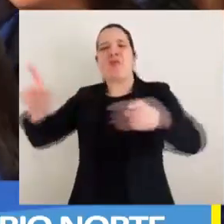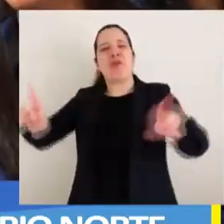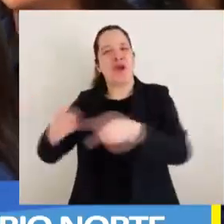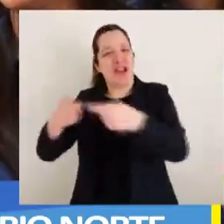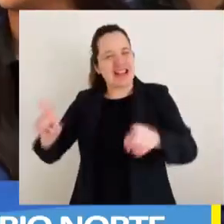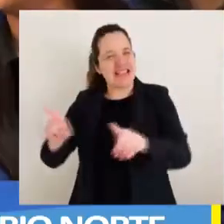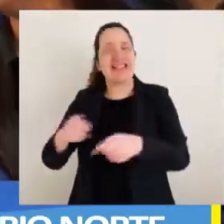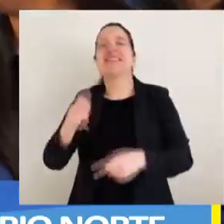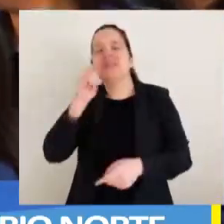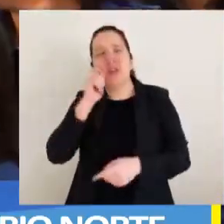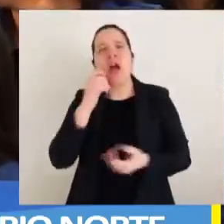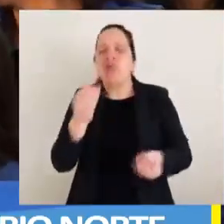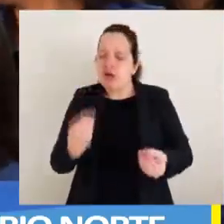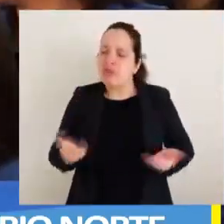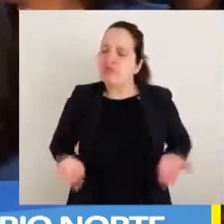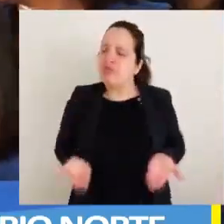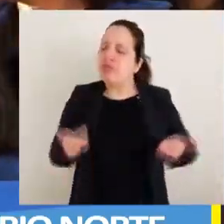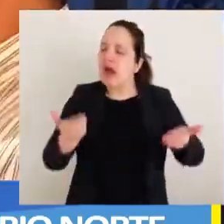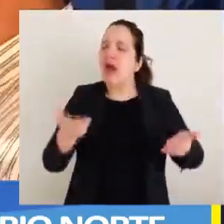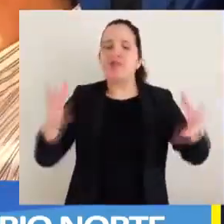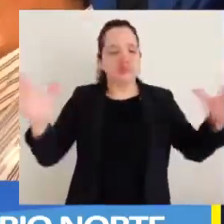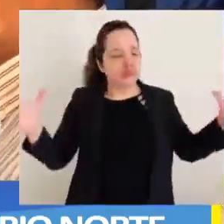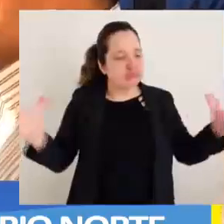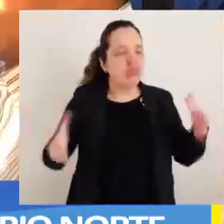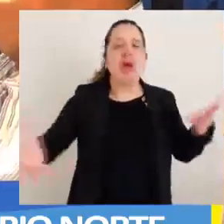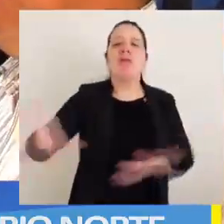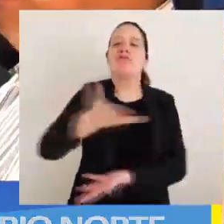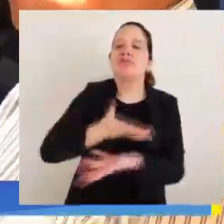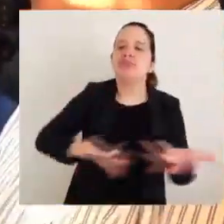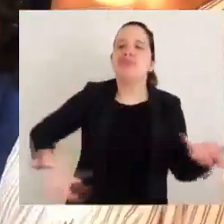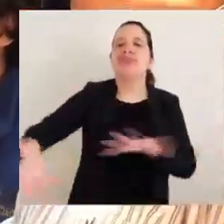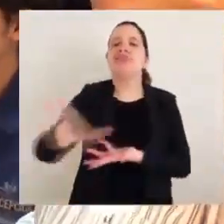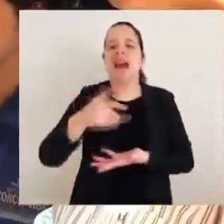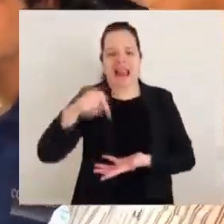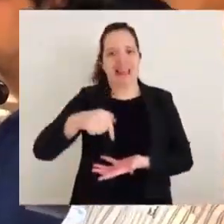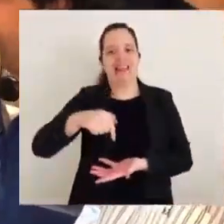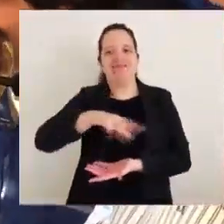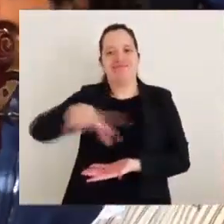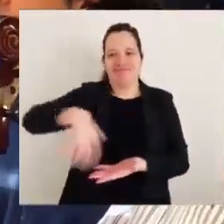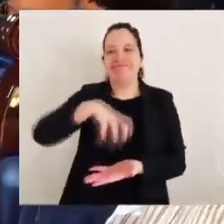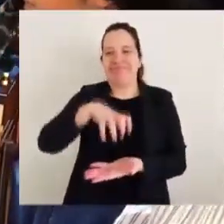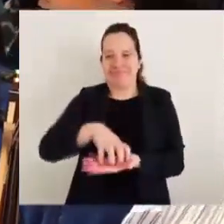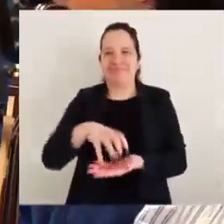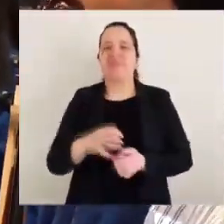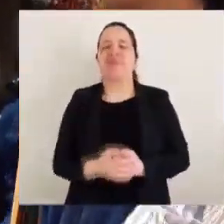importancia de generar espacios de encuentro y aprendizaje en la comuna.